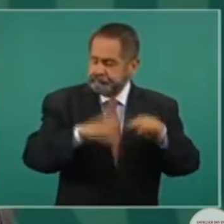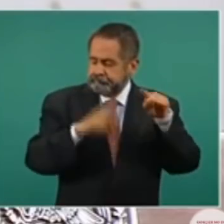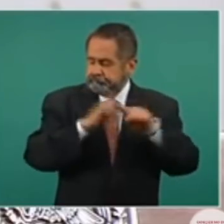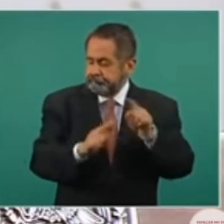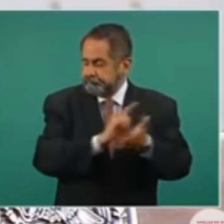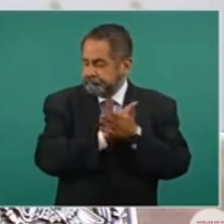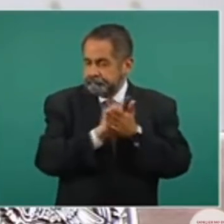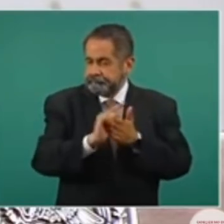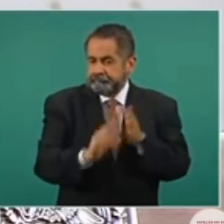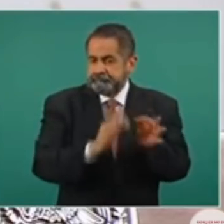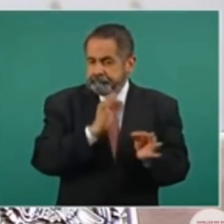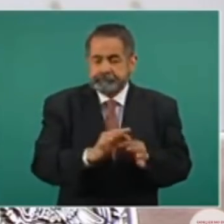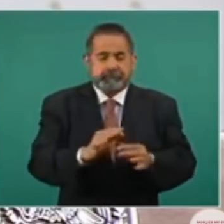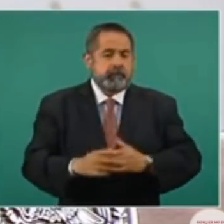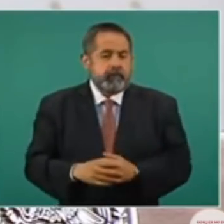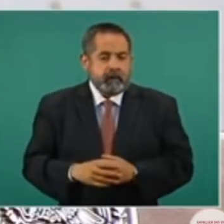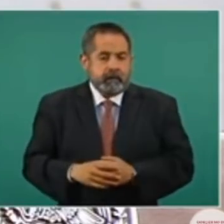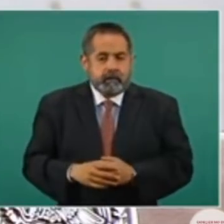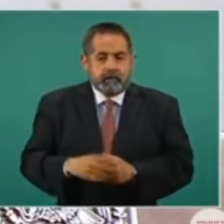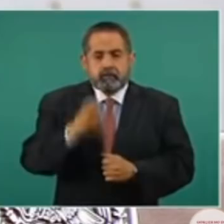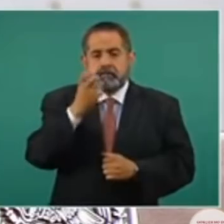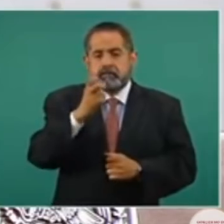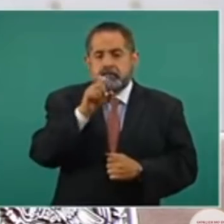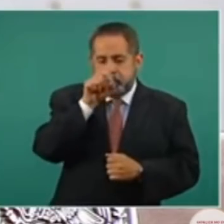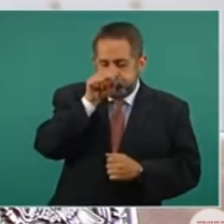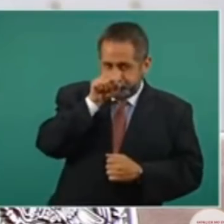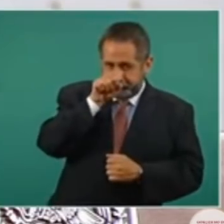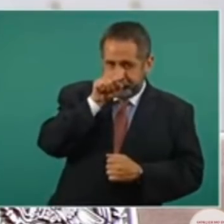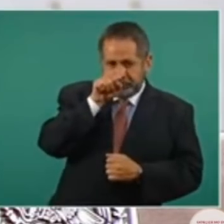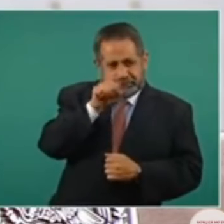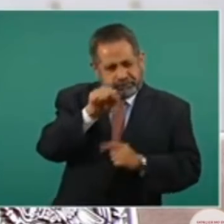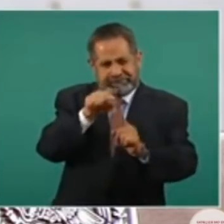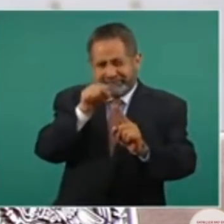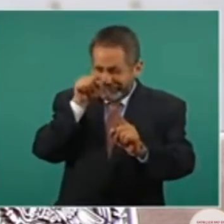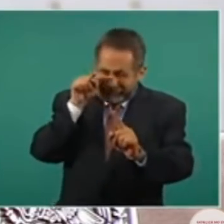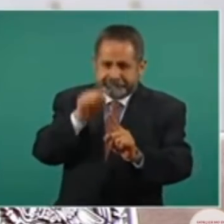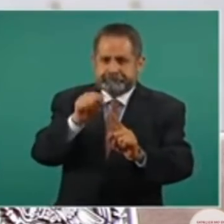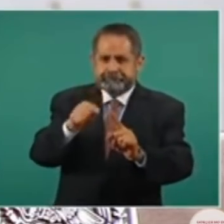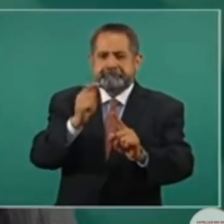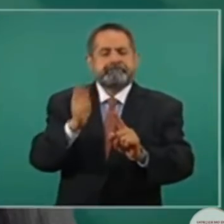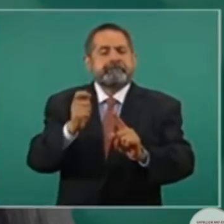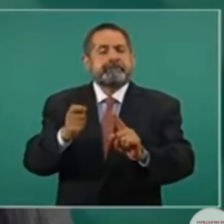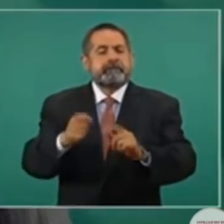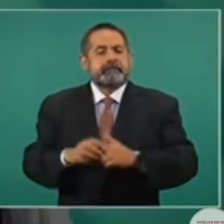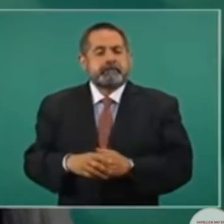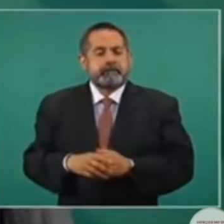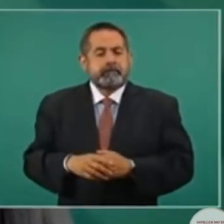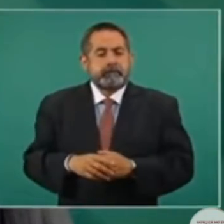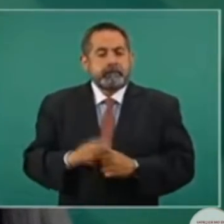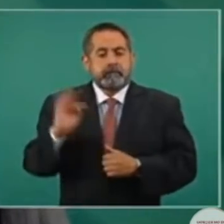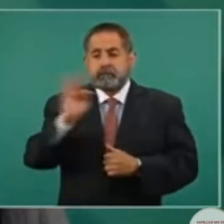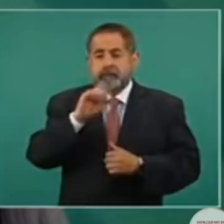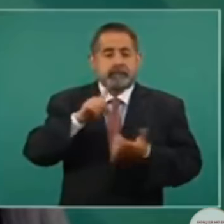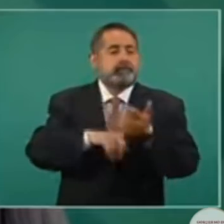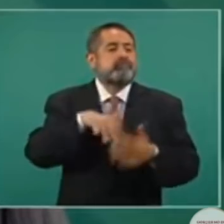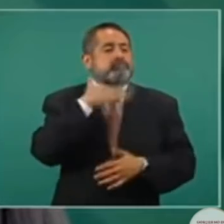atacando al presidente López Obrador. Y también el presidente López Obrador hace referencia a